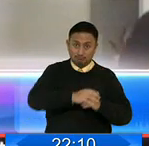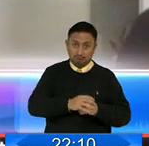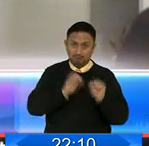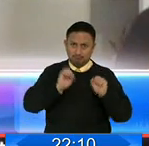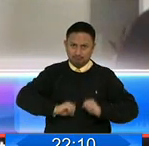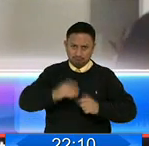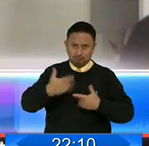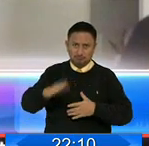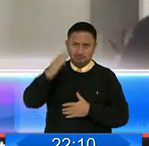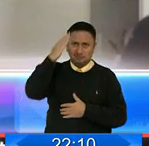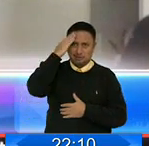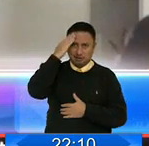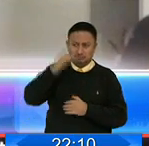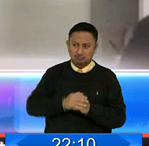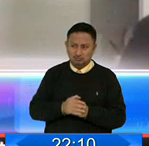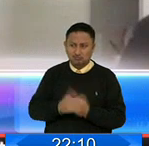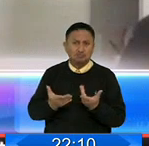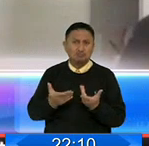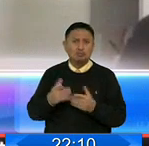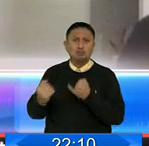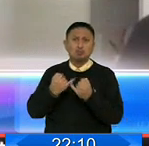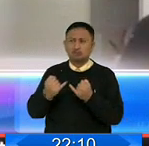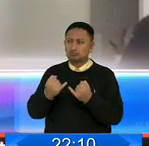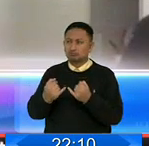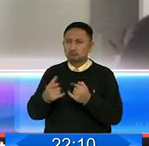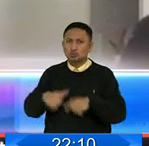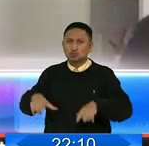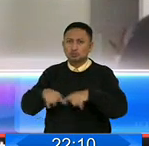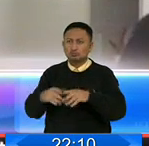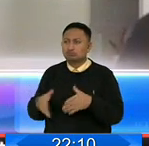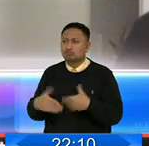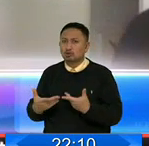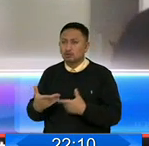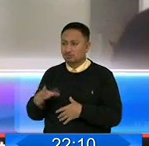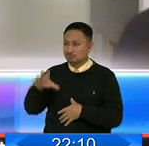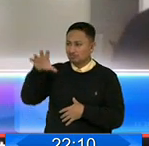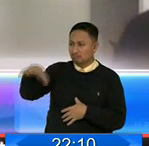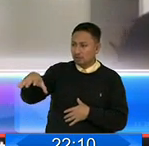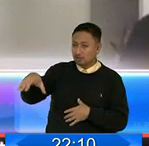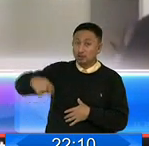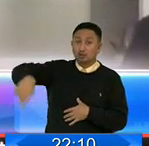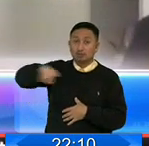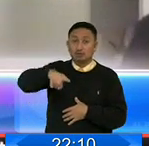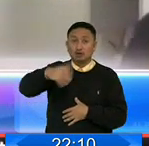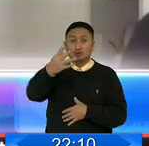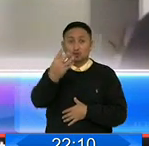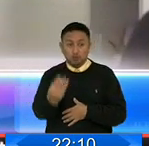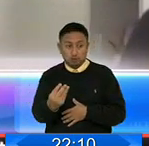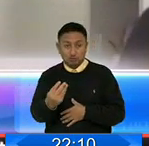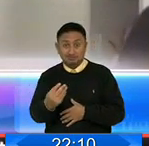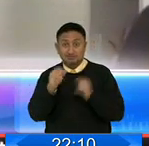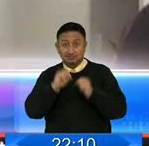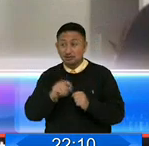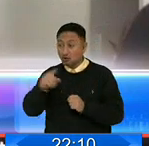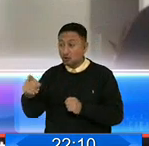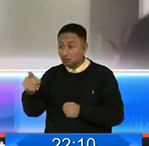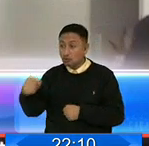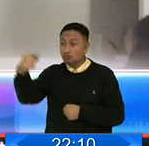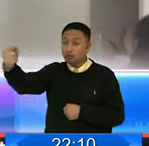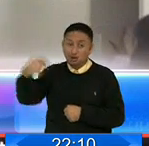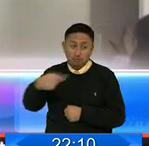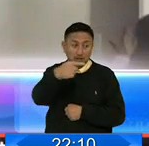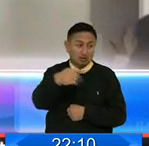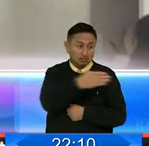determinar dónde está el virus, dónde ha pasado el virus y hacia dónde se dirige